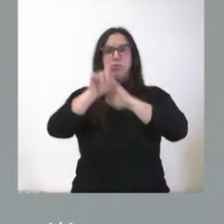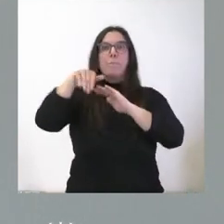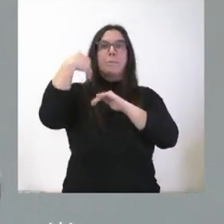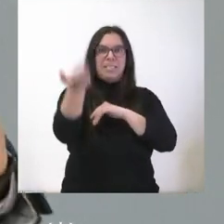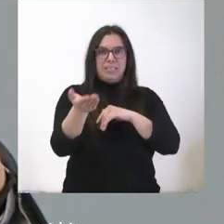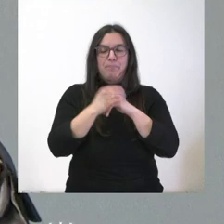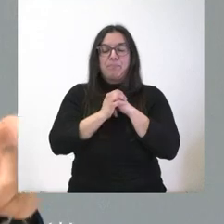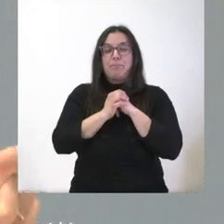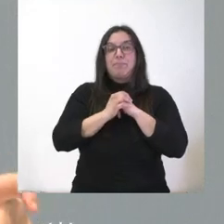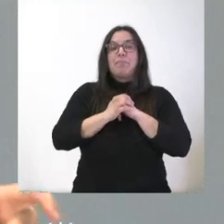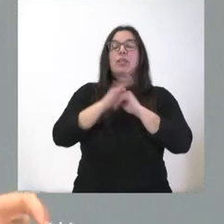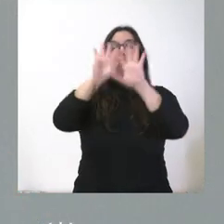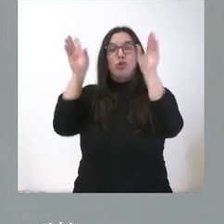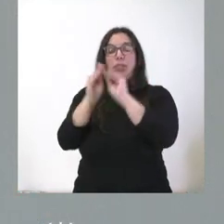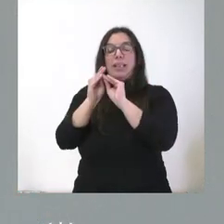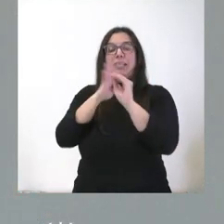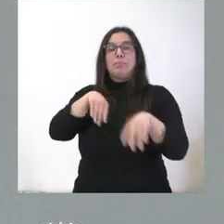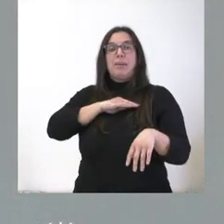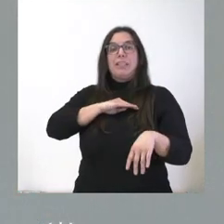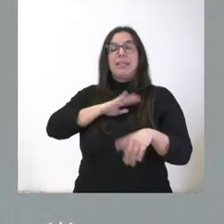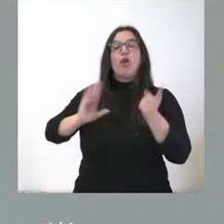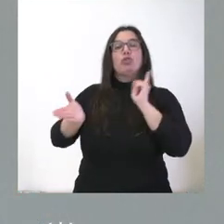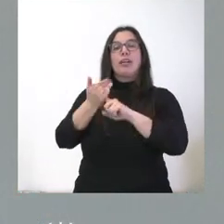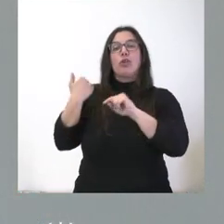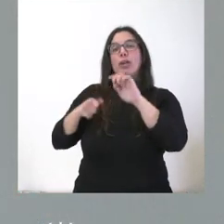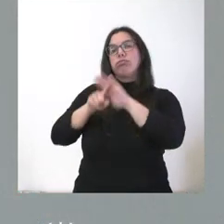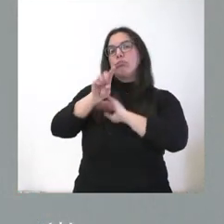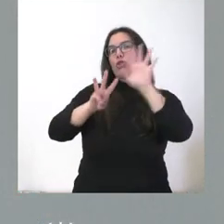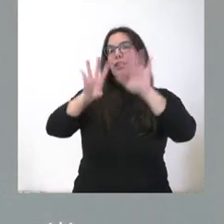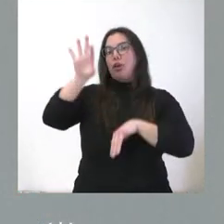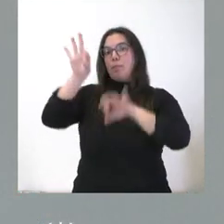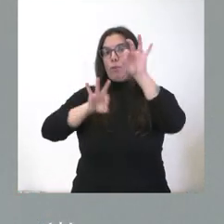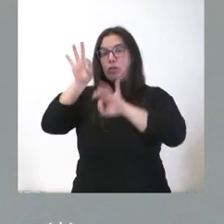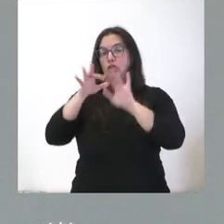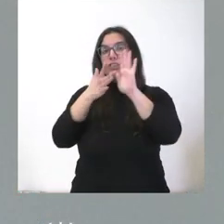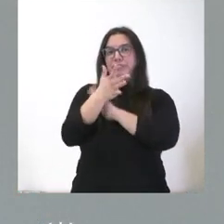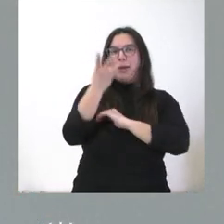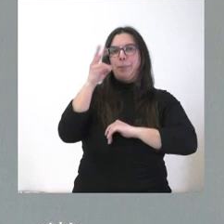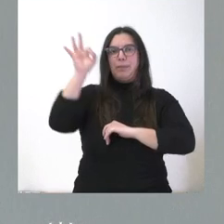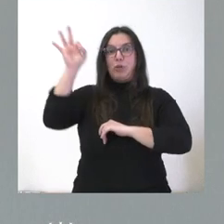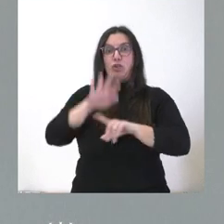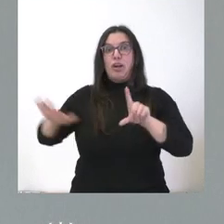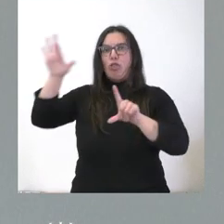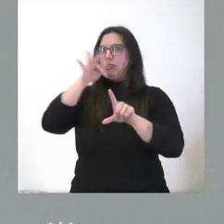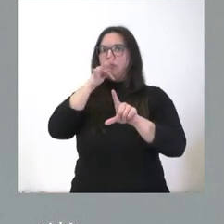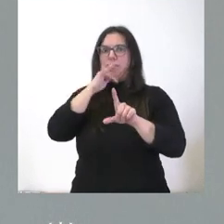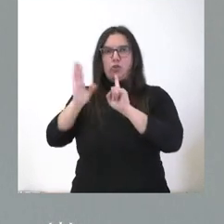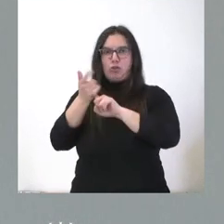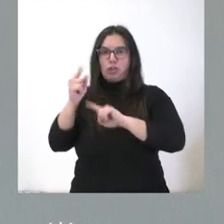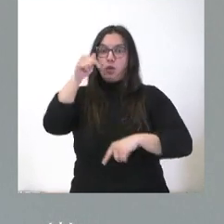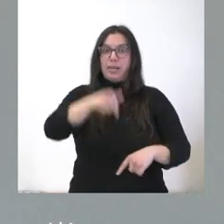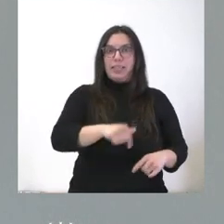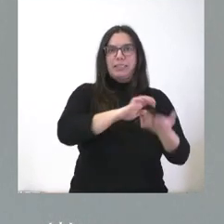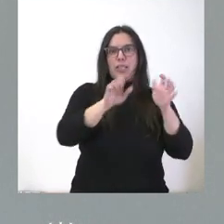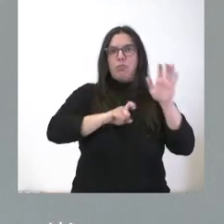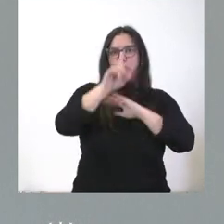El conjunto de España está en el 80% de lo que se perdió, por tanto, todavía hay un 20% de lo que se perdió en el conjunto nacional que todavía no se ha recuperado. Esta